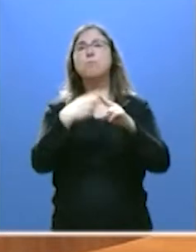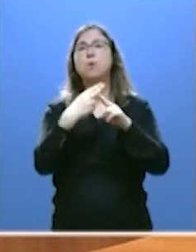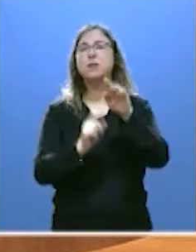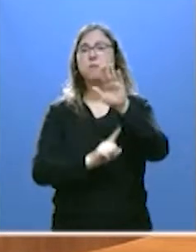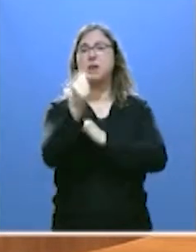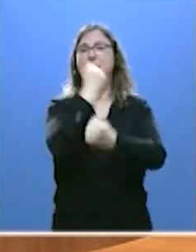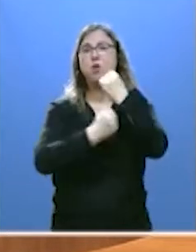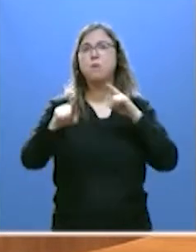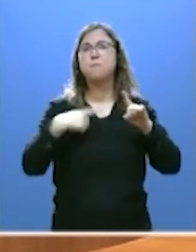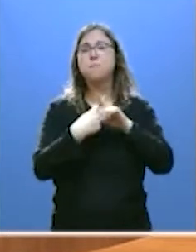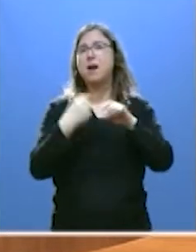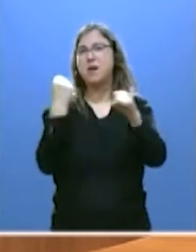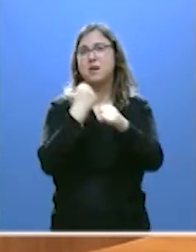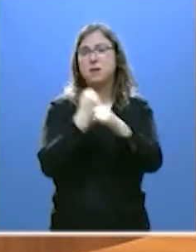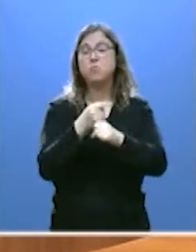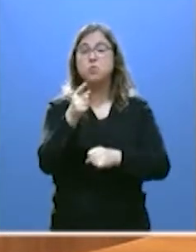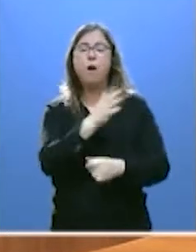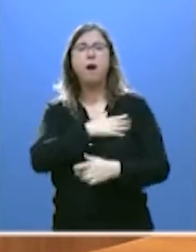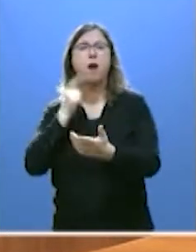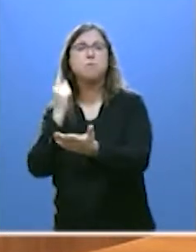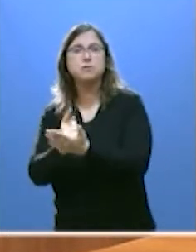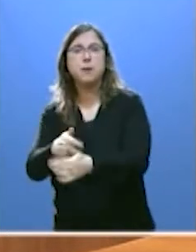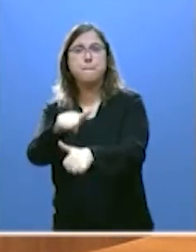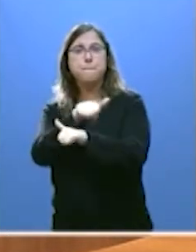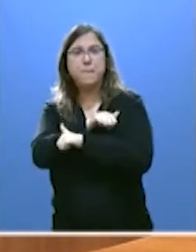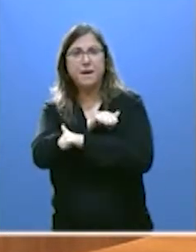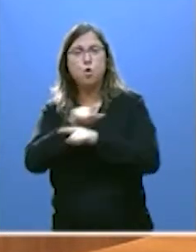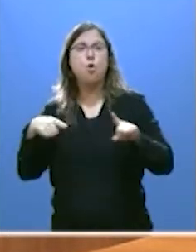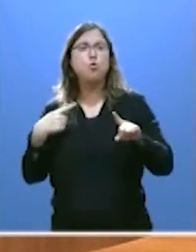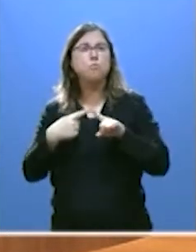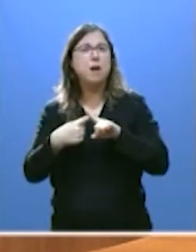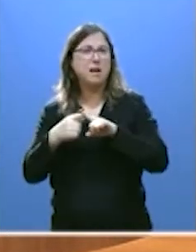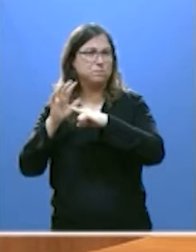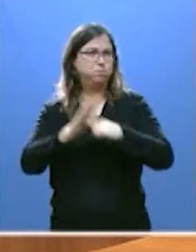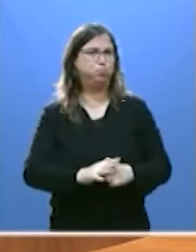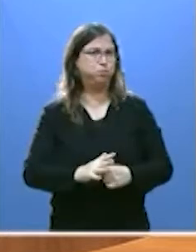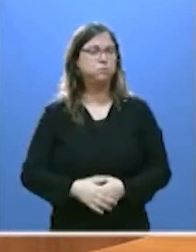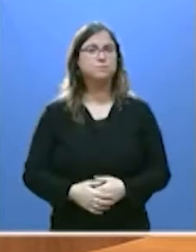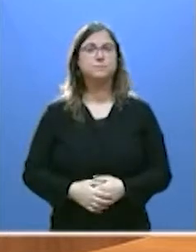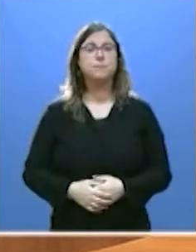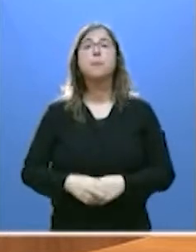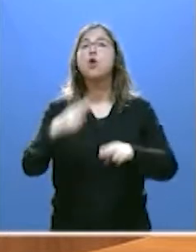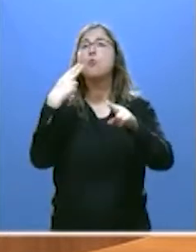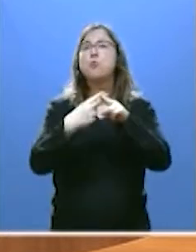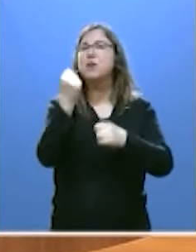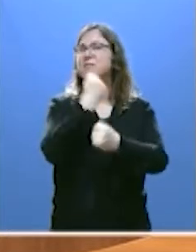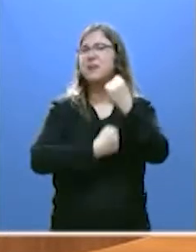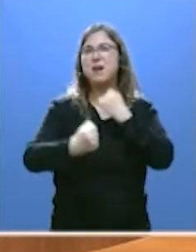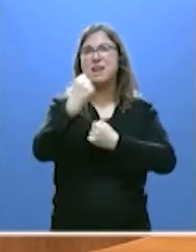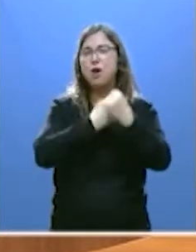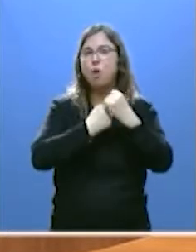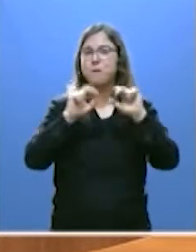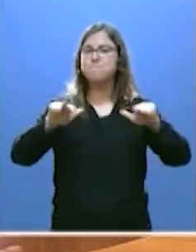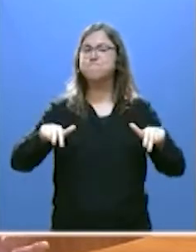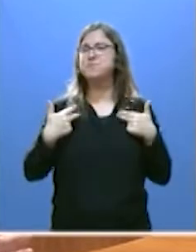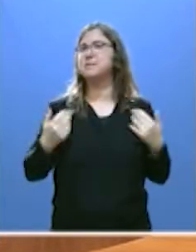apuesta por políticas de paro y de ruina. Nuestras políticas económicas están permitiendo,